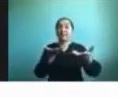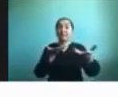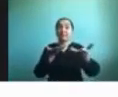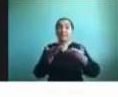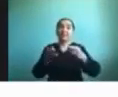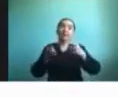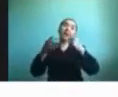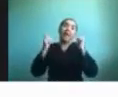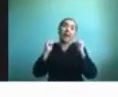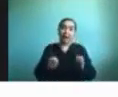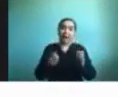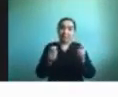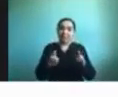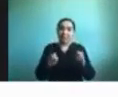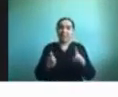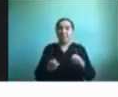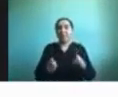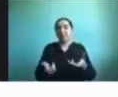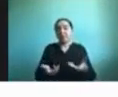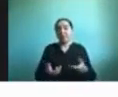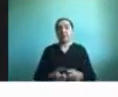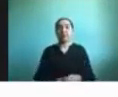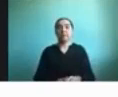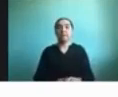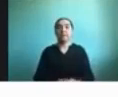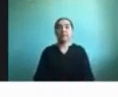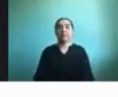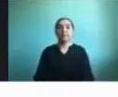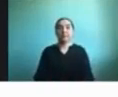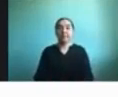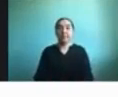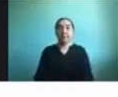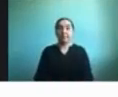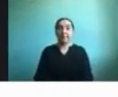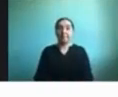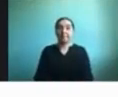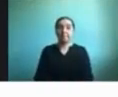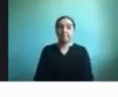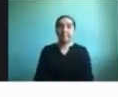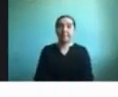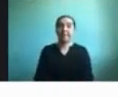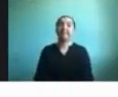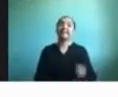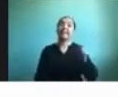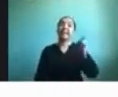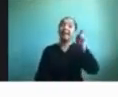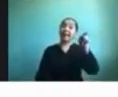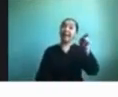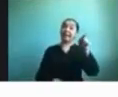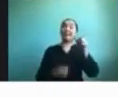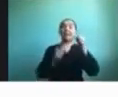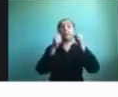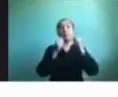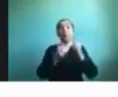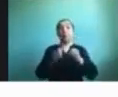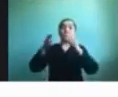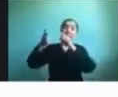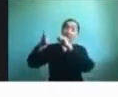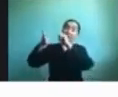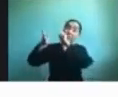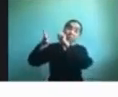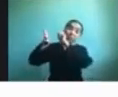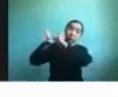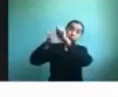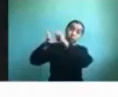habilidades entonces aquí puede servir anotar todas las tareas que hay que realizar en el hogar y ver